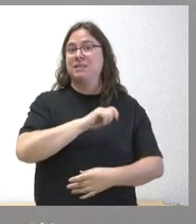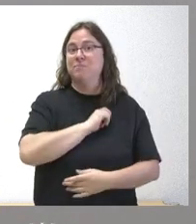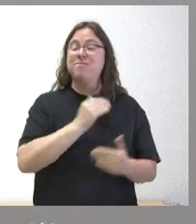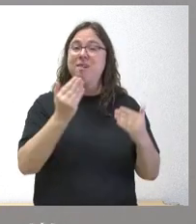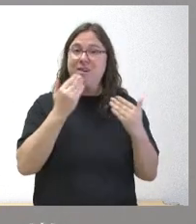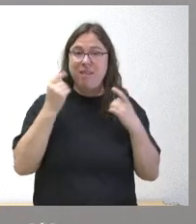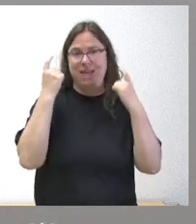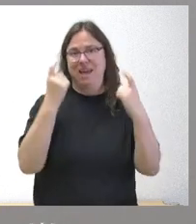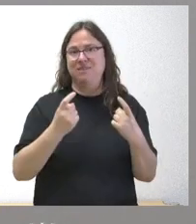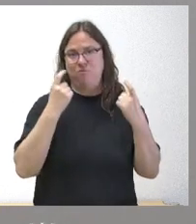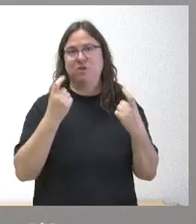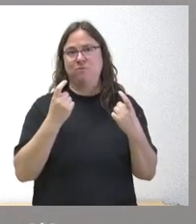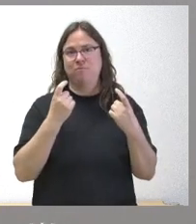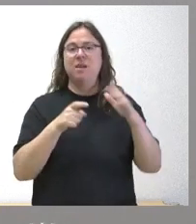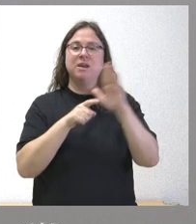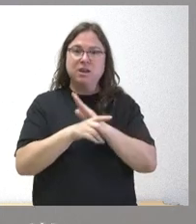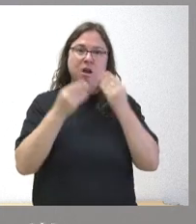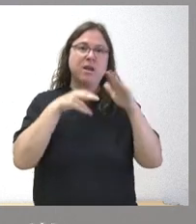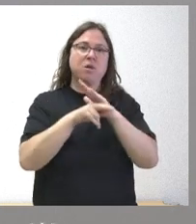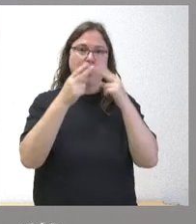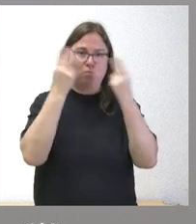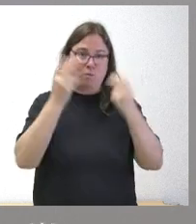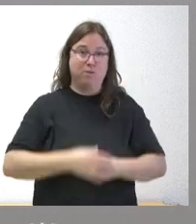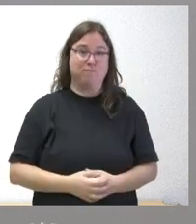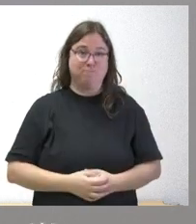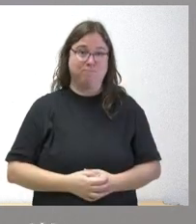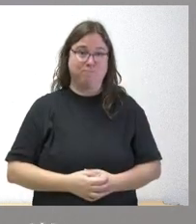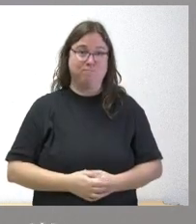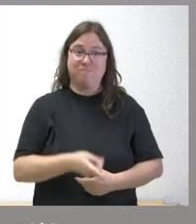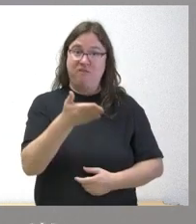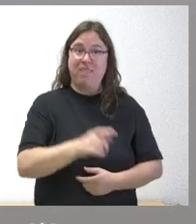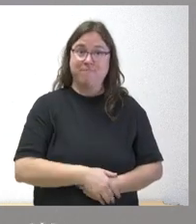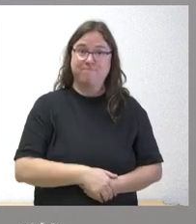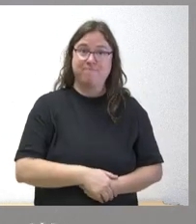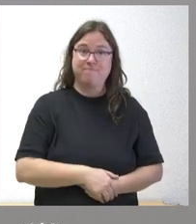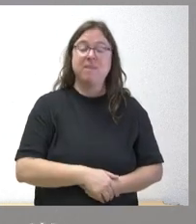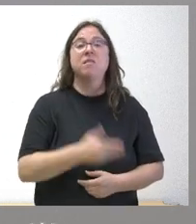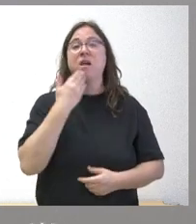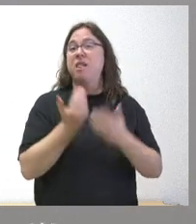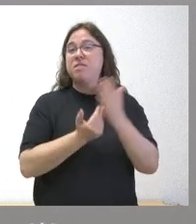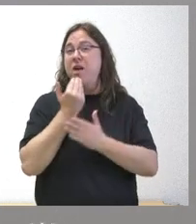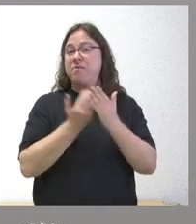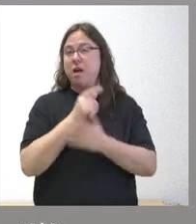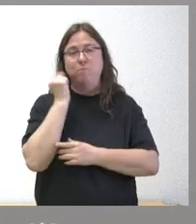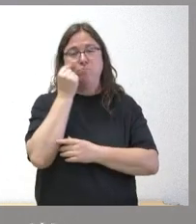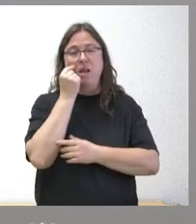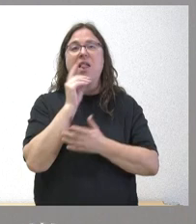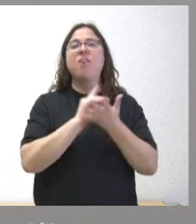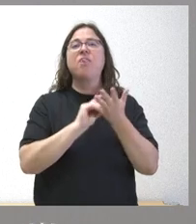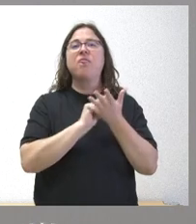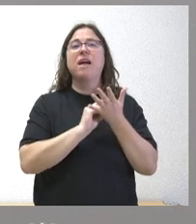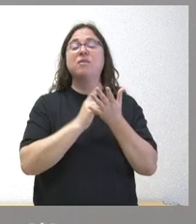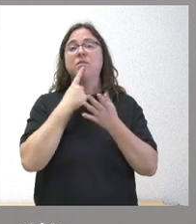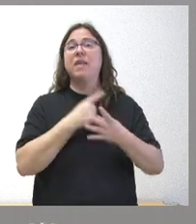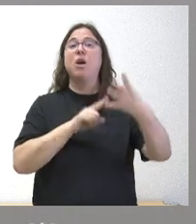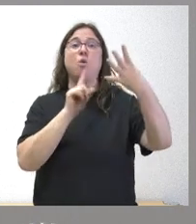hacemos por gestionar bien los recursos públicos esto es muy importante estos últimos días hemos conocido el dato de ser los cuartos